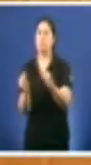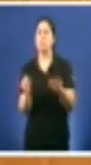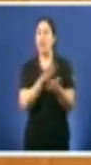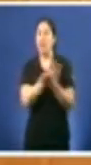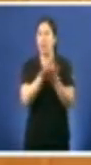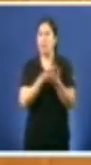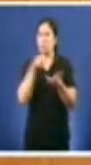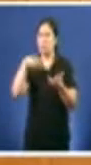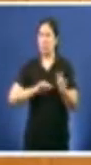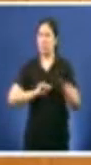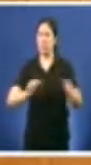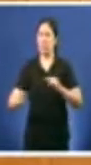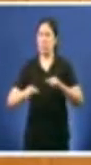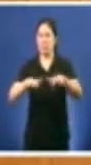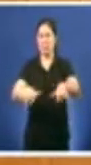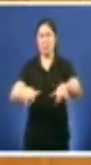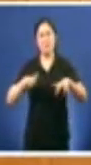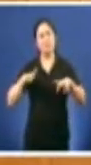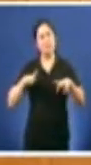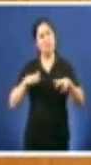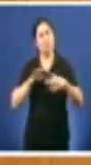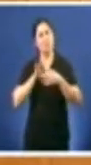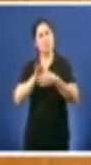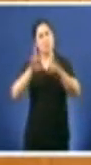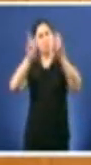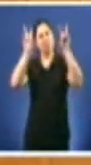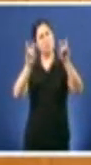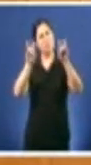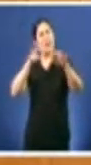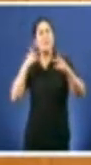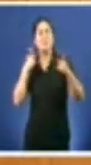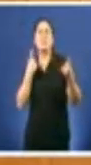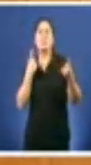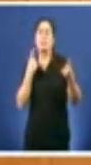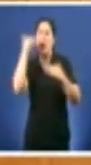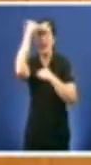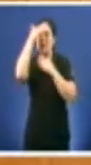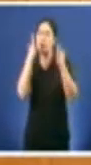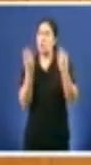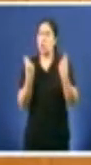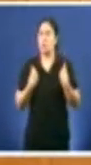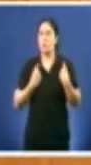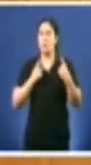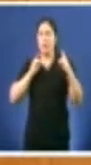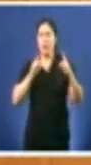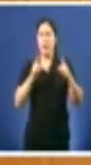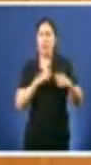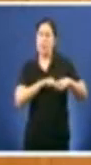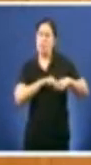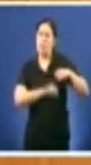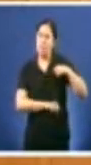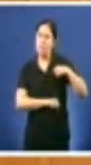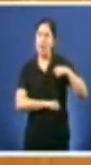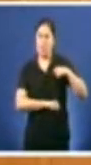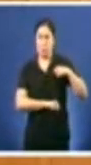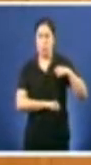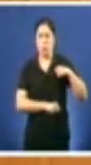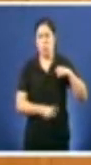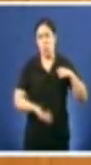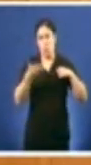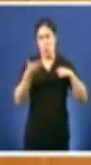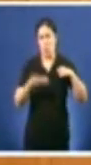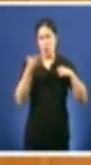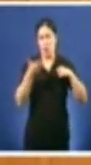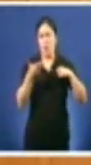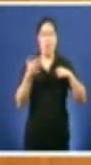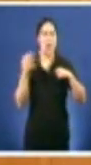sobre a necesidade de que a atención sanitaria en caso de infarto agudo de miocardio se realice no tempo óptimo